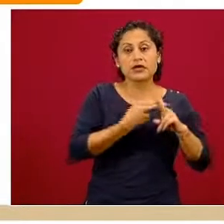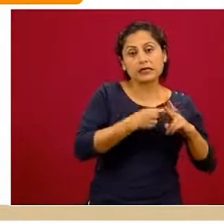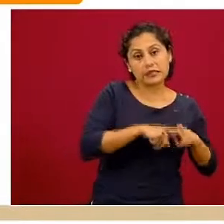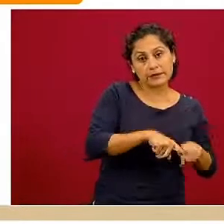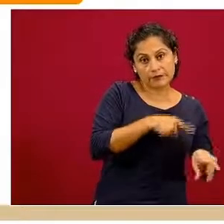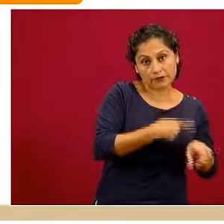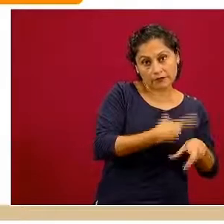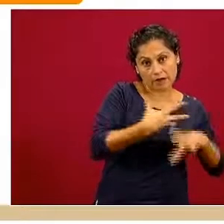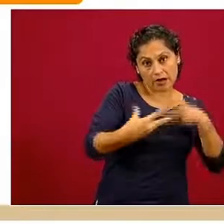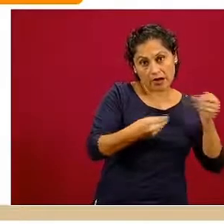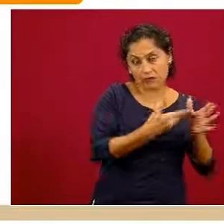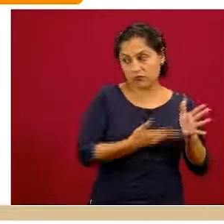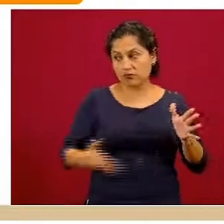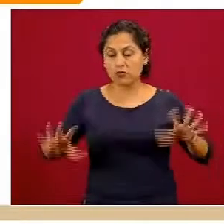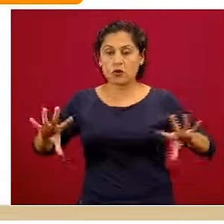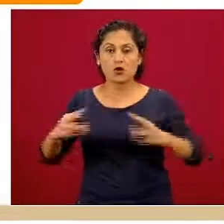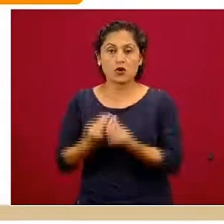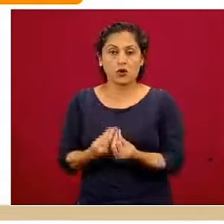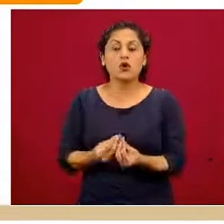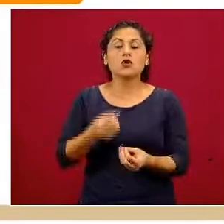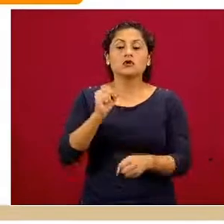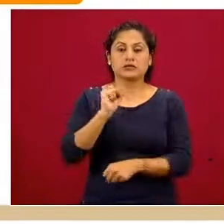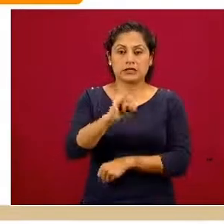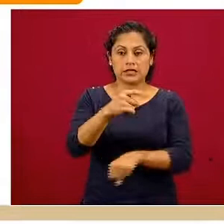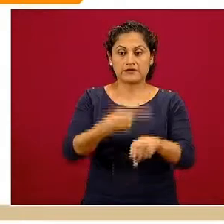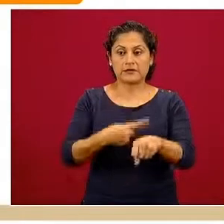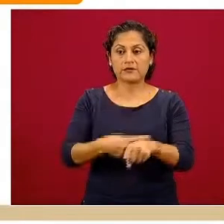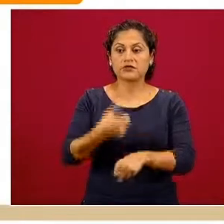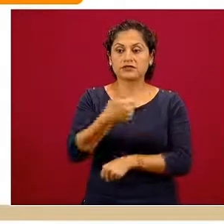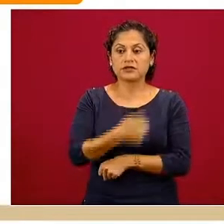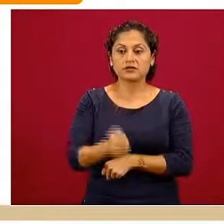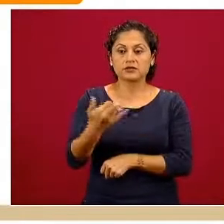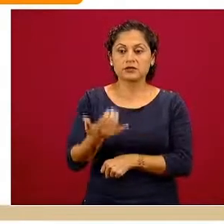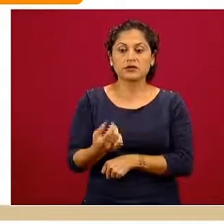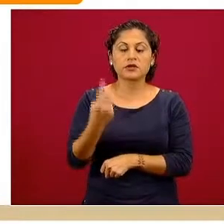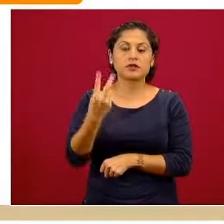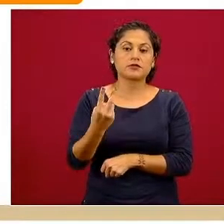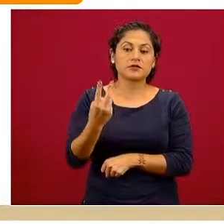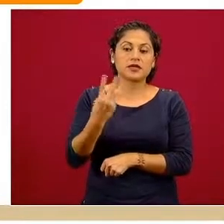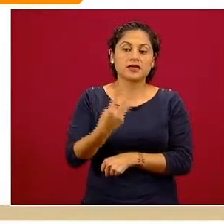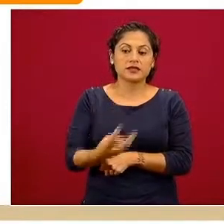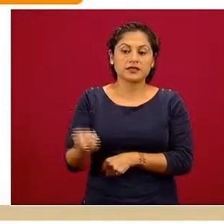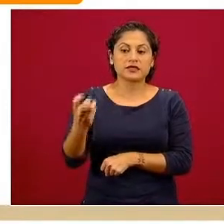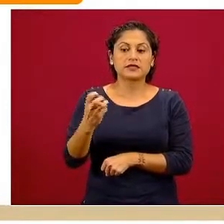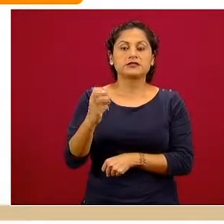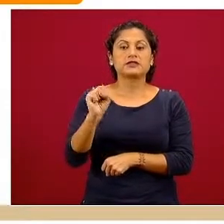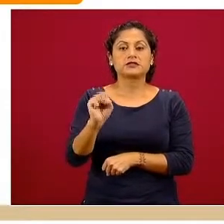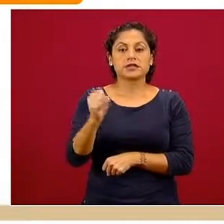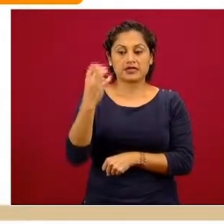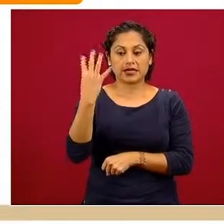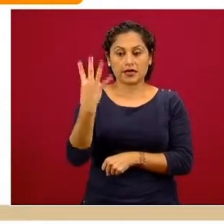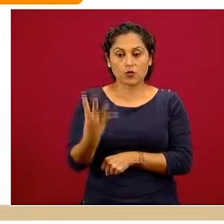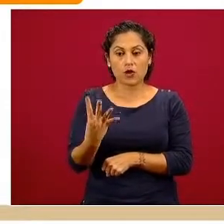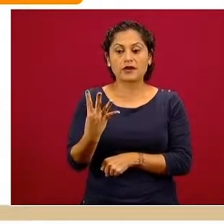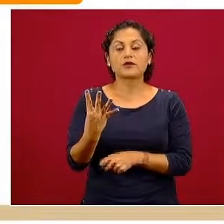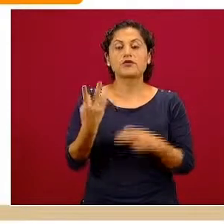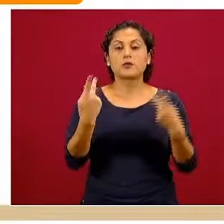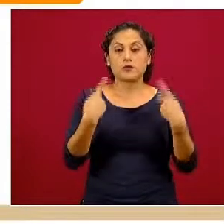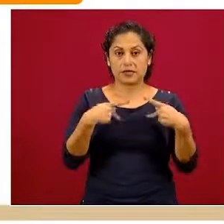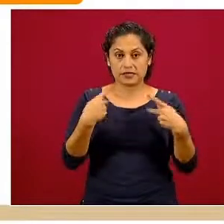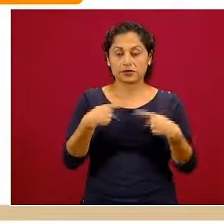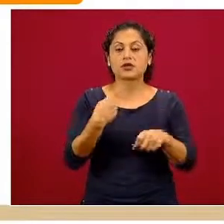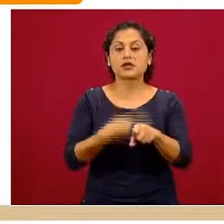dado positivo y son precisamente los 652 mil 364 personas que son los casos